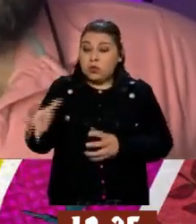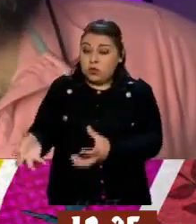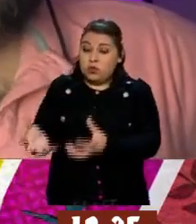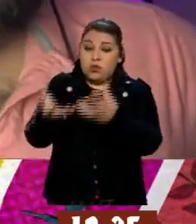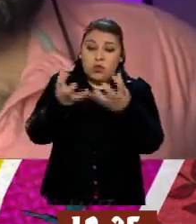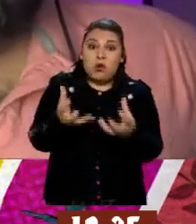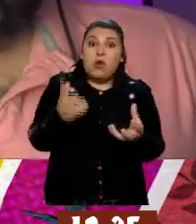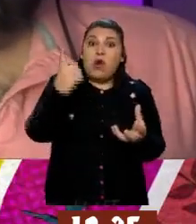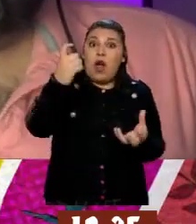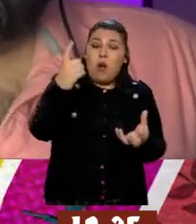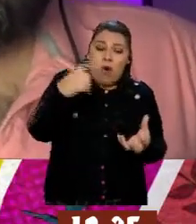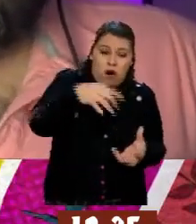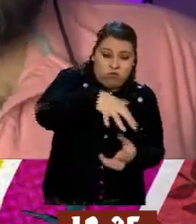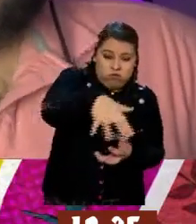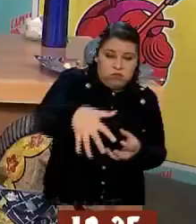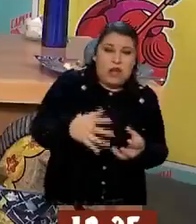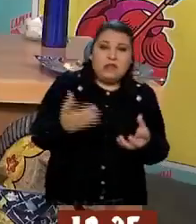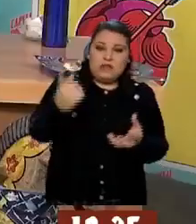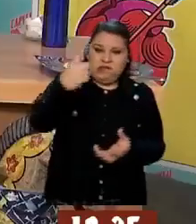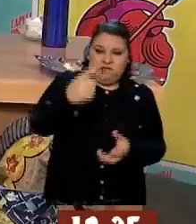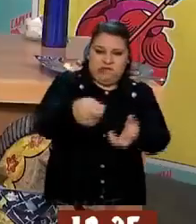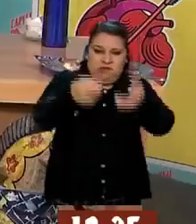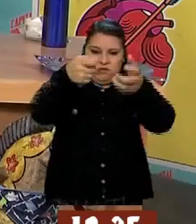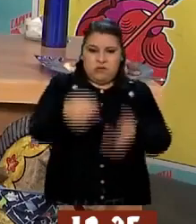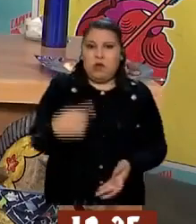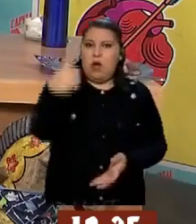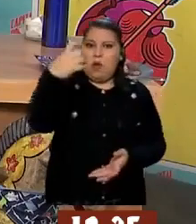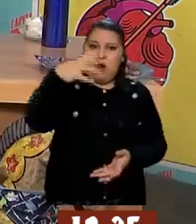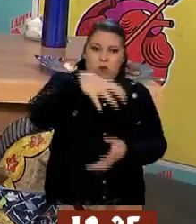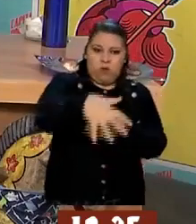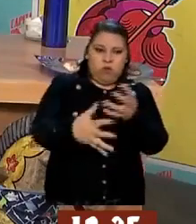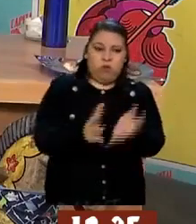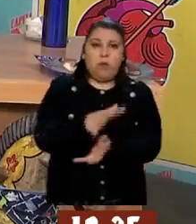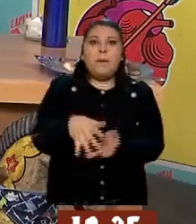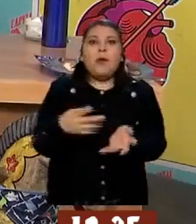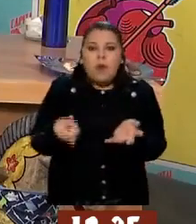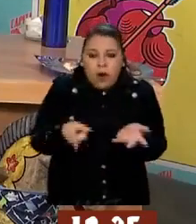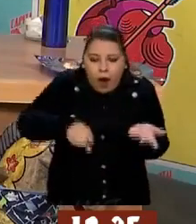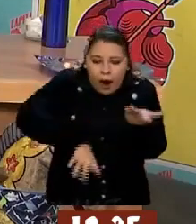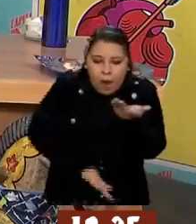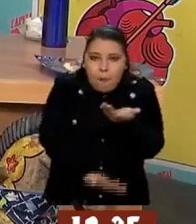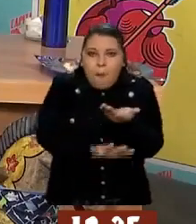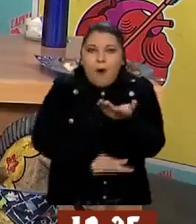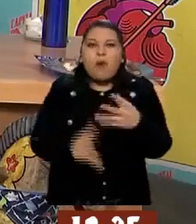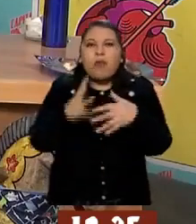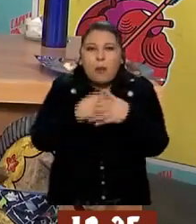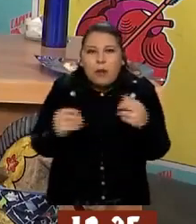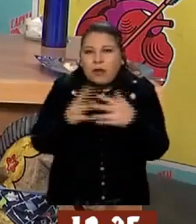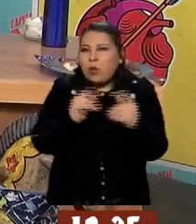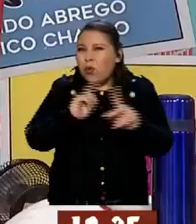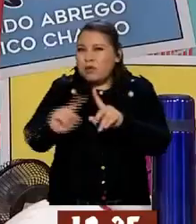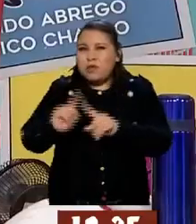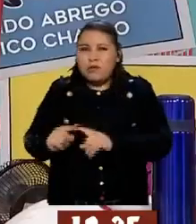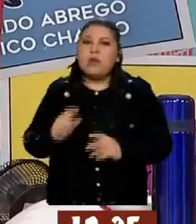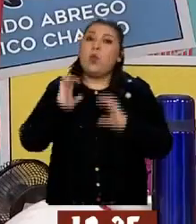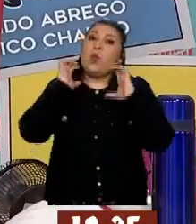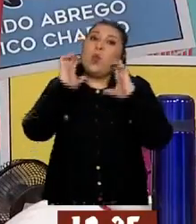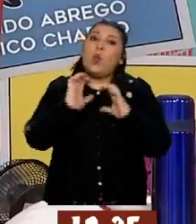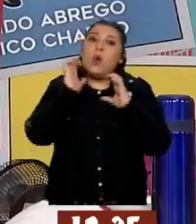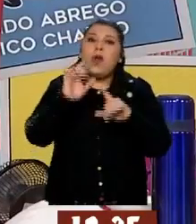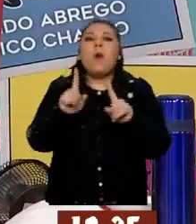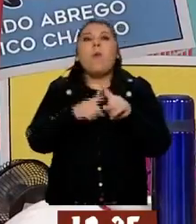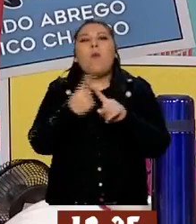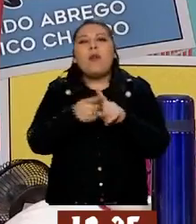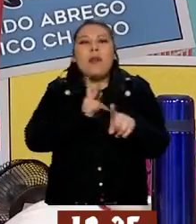Dios santo. podemos hacer después de eso? fatalista este güey. Pues es es la verdad, señora. ¿A poco no? Ya ni yo, que soy tan